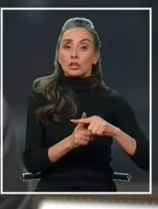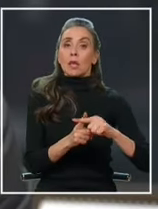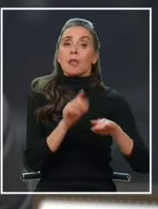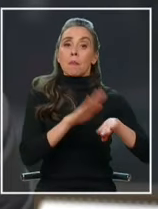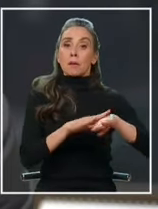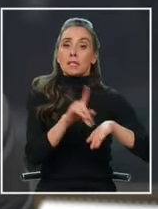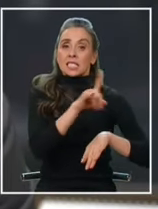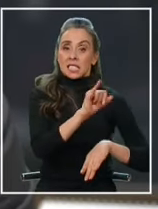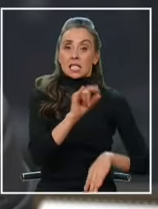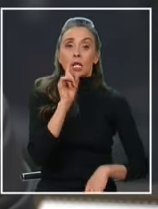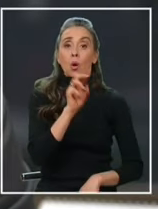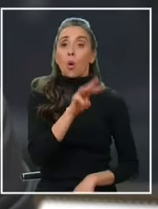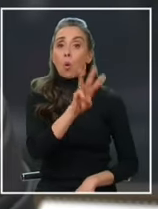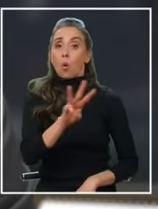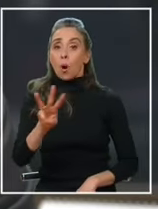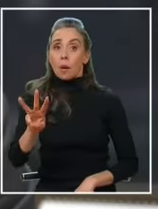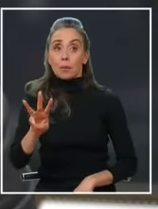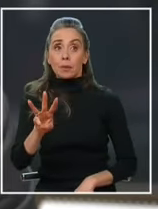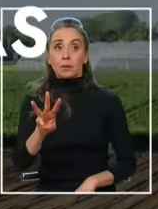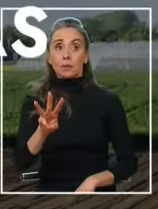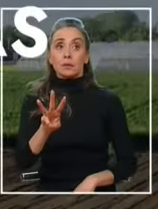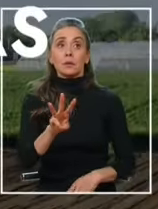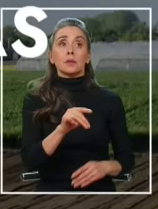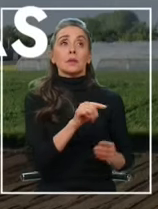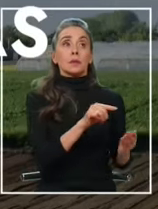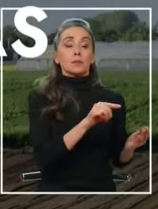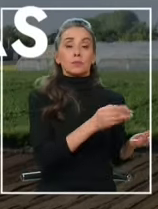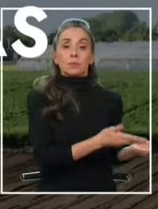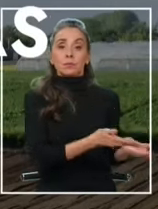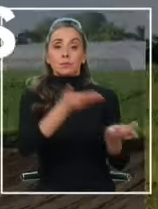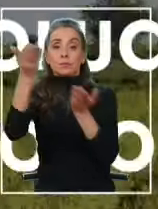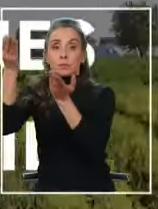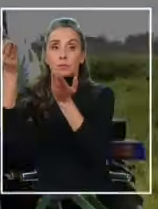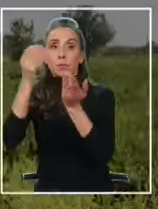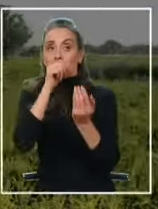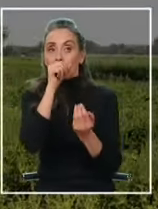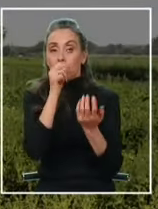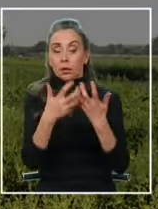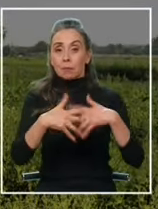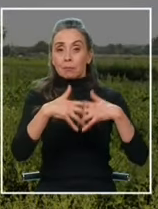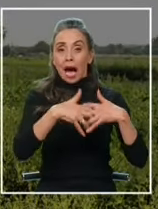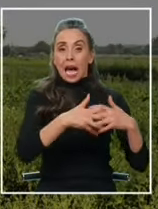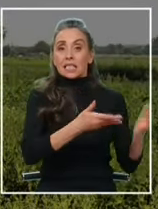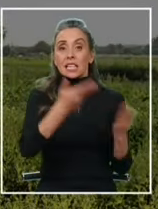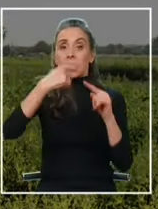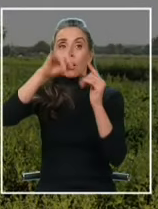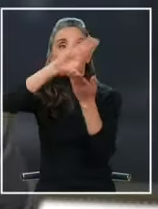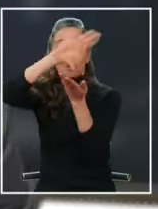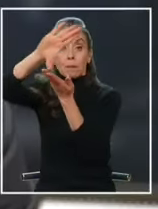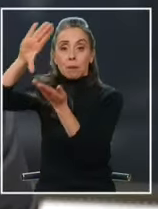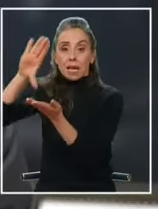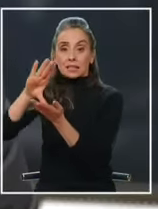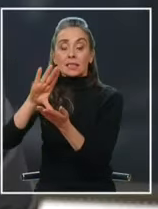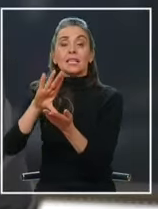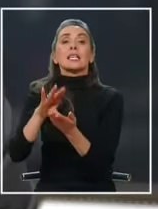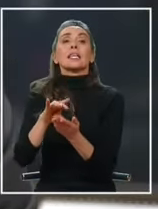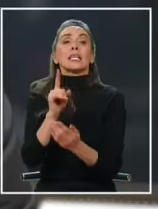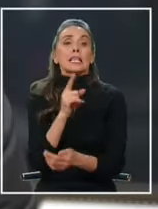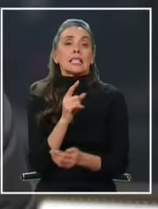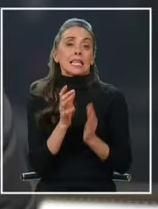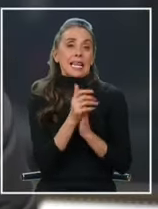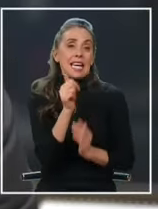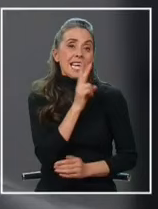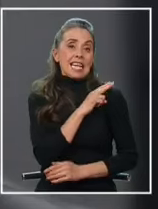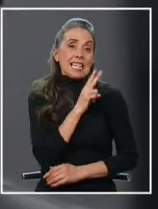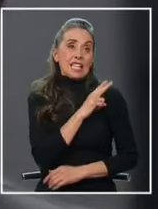lícita con página web digamos que se dedicaba a la exportación de maquinarias hacia el extranjero entonces el líder es el encargado